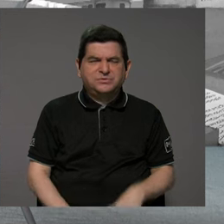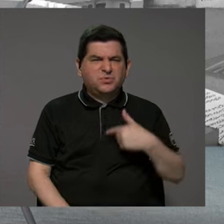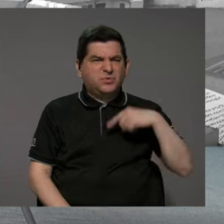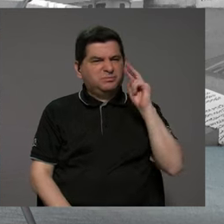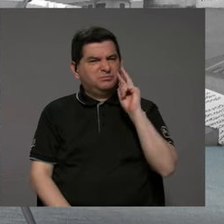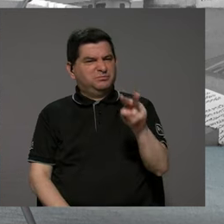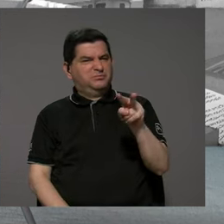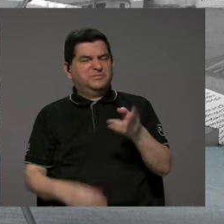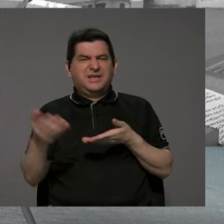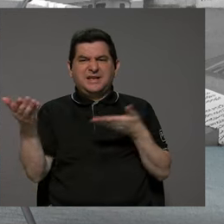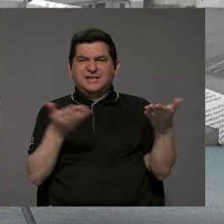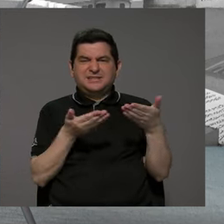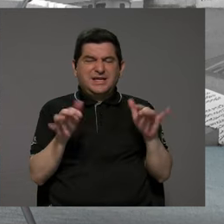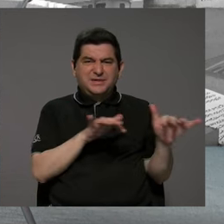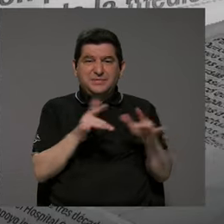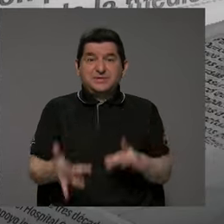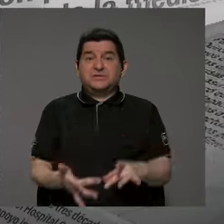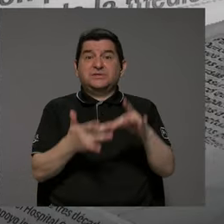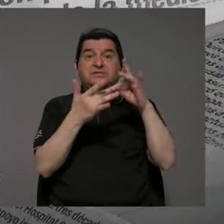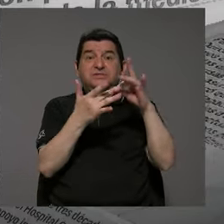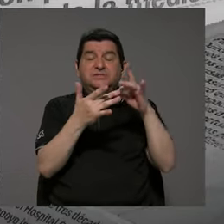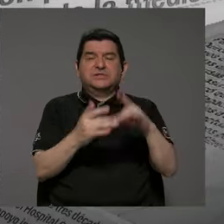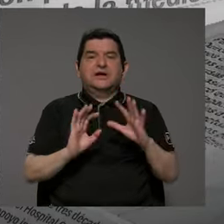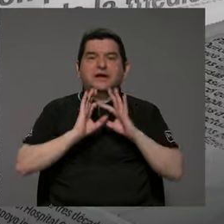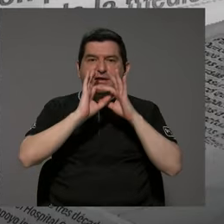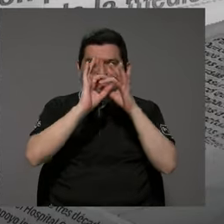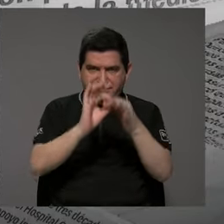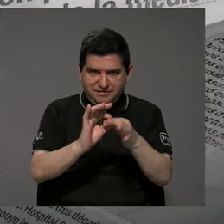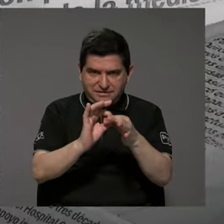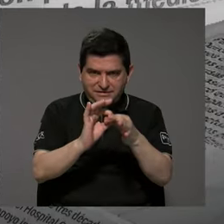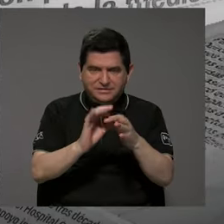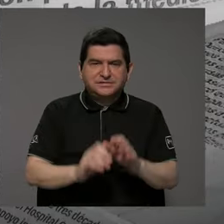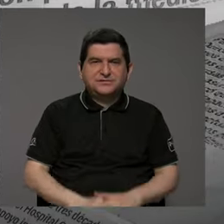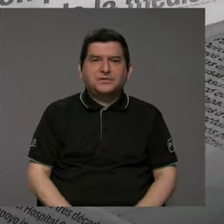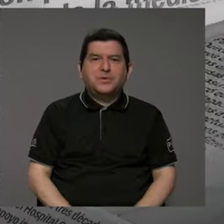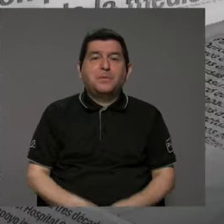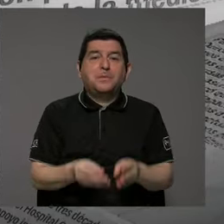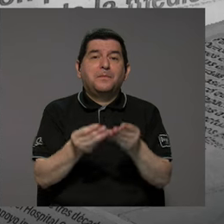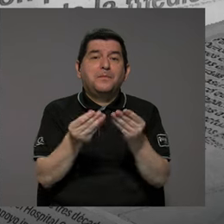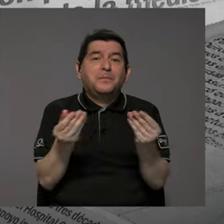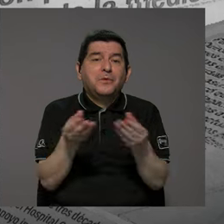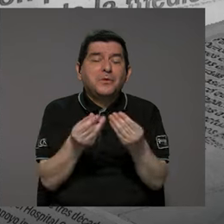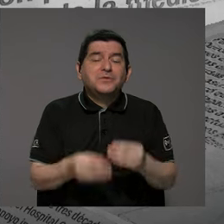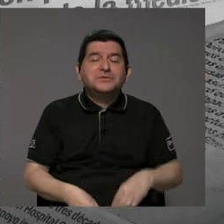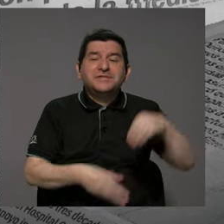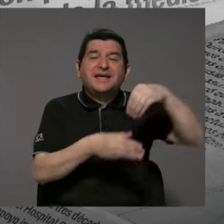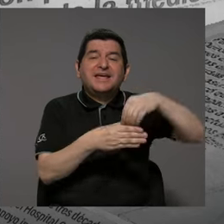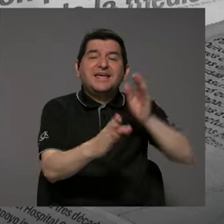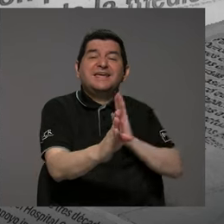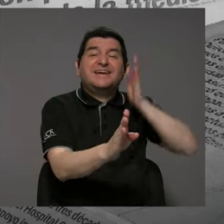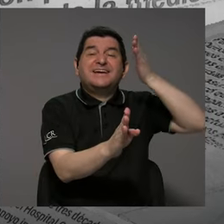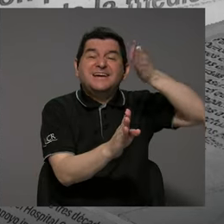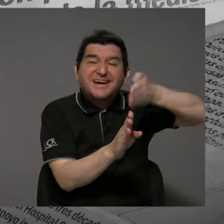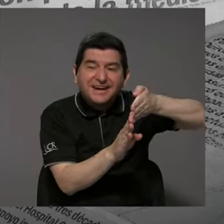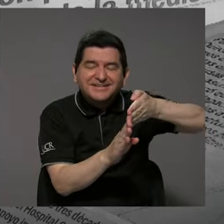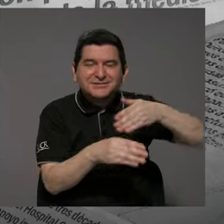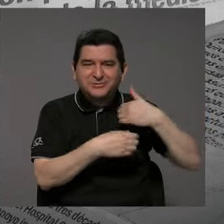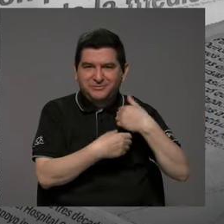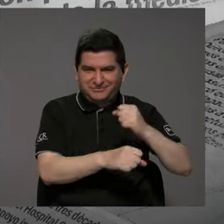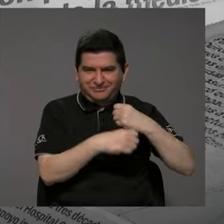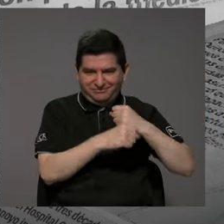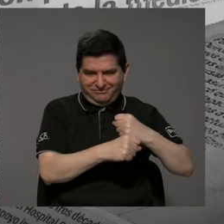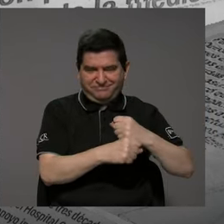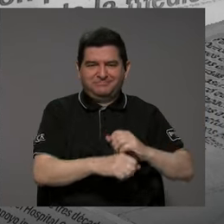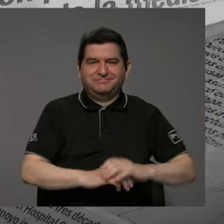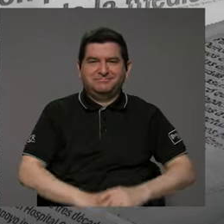que uno ve es que los servicios más digitalizados son los que tienen que ver con, los que le generan ingresos directos a la municipalidad,